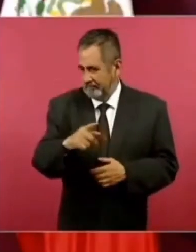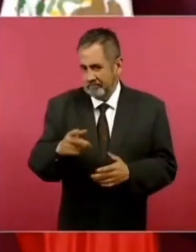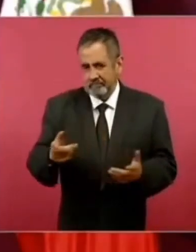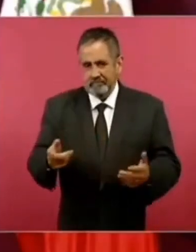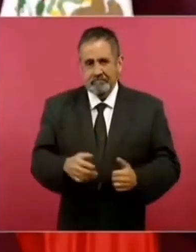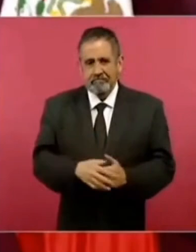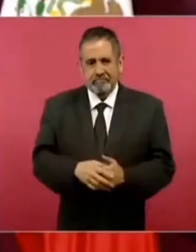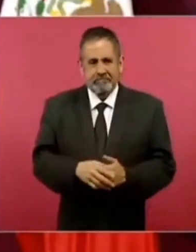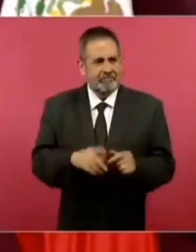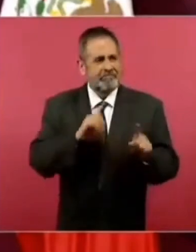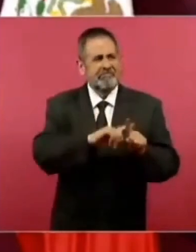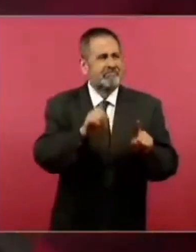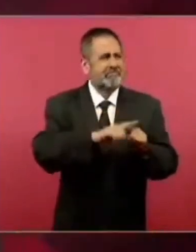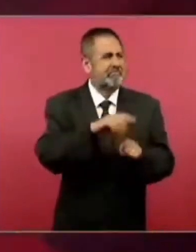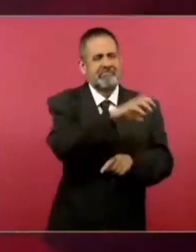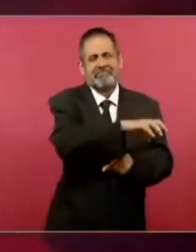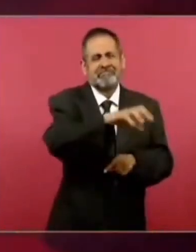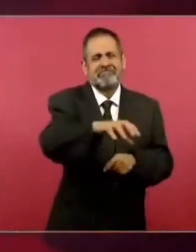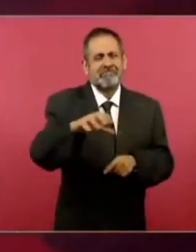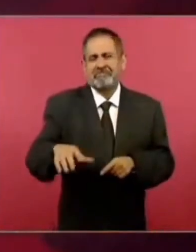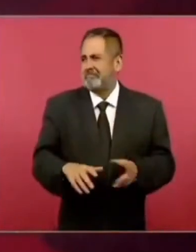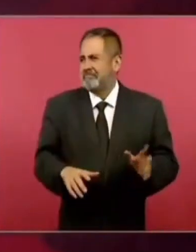todas esas organizaciones